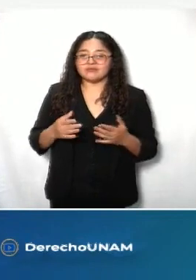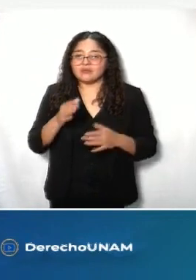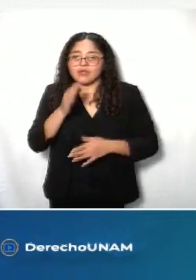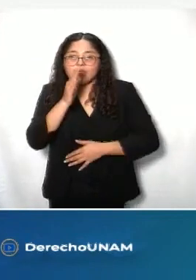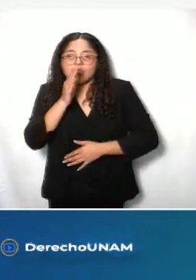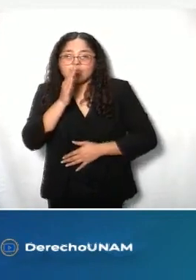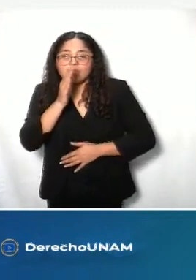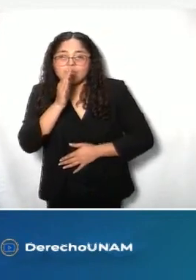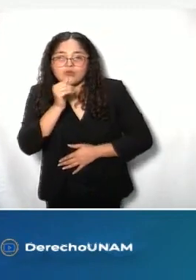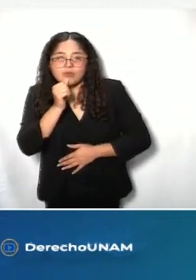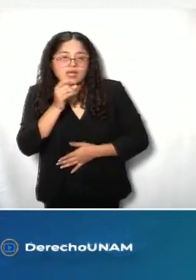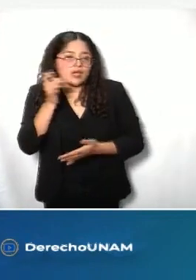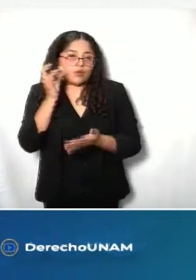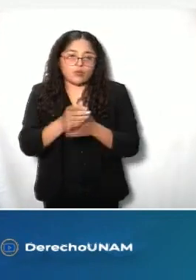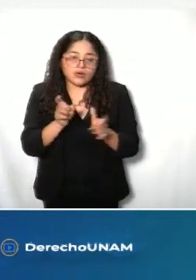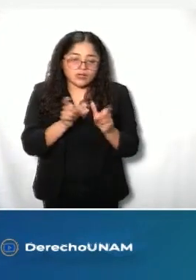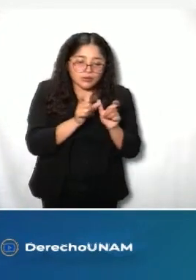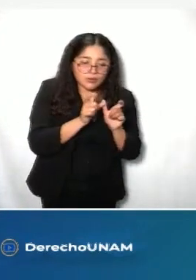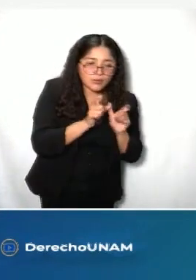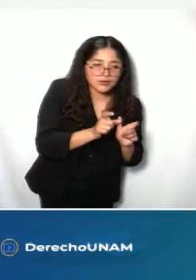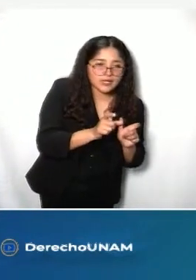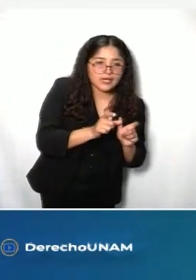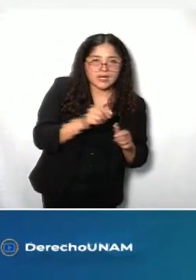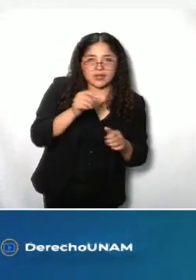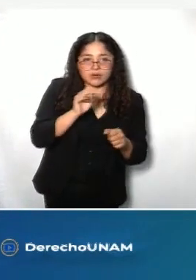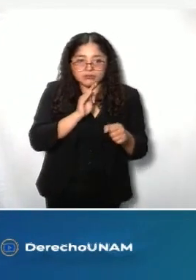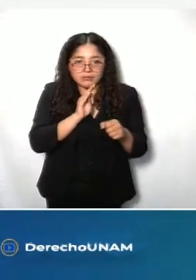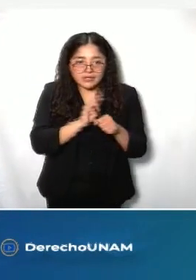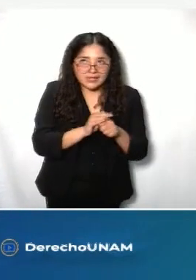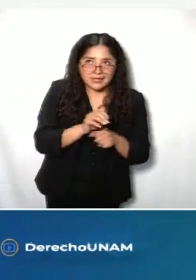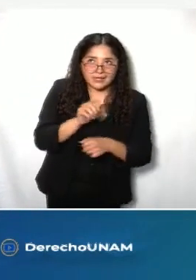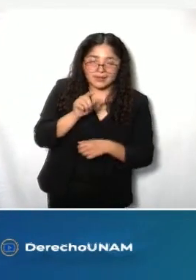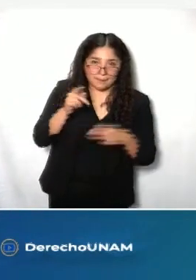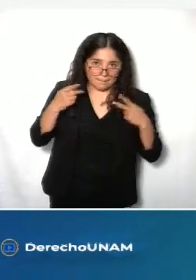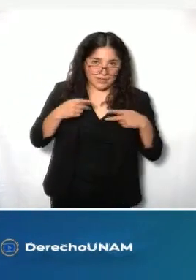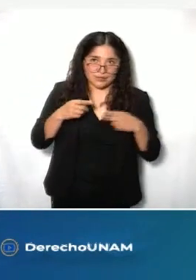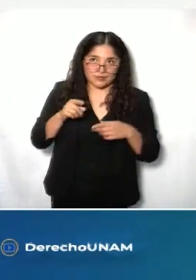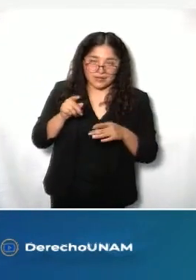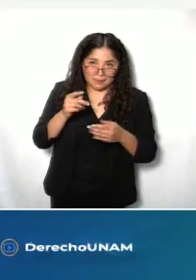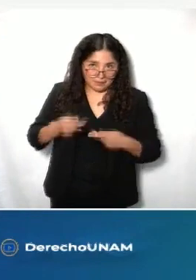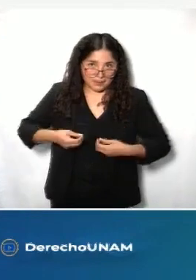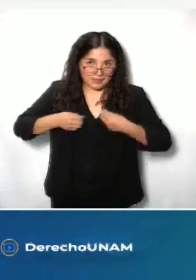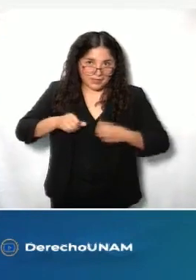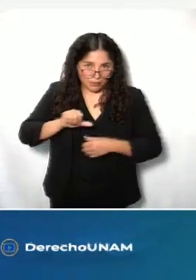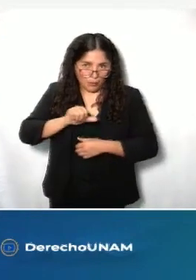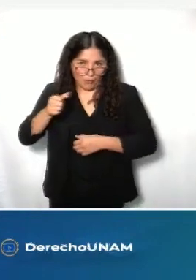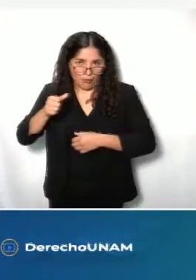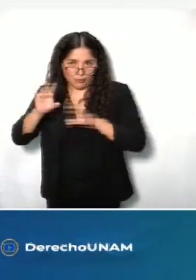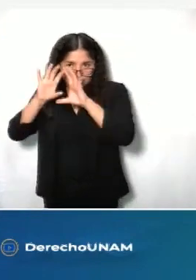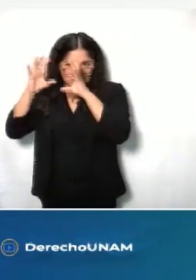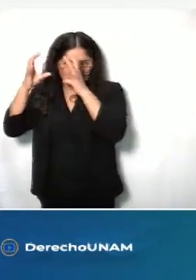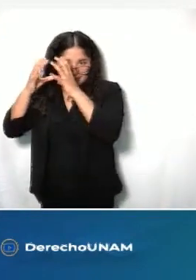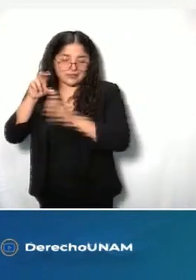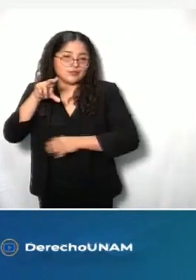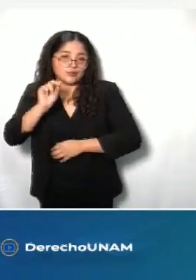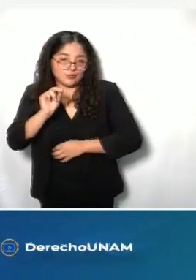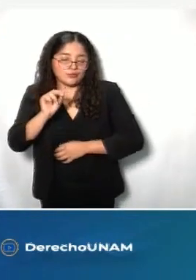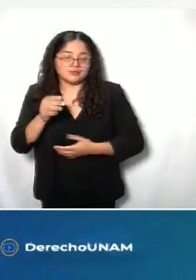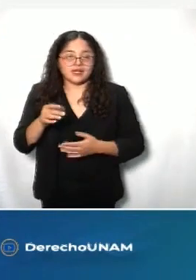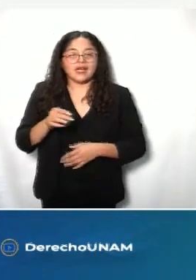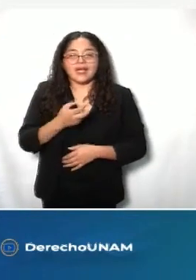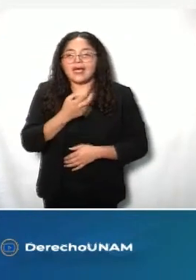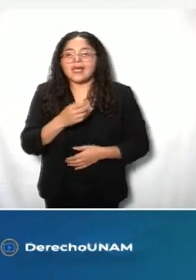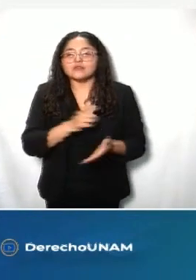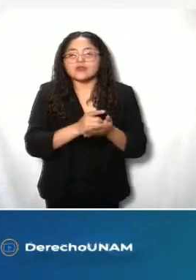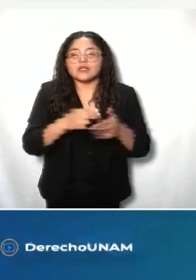para defender a los humanos de los venusinos ni de los marcianos. sino de los humanos con poder político. Y cuando